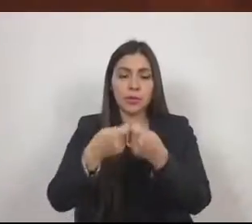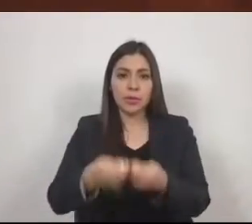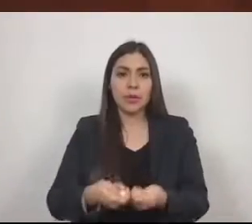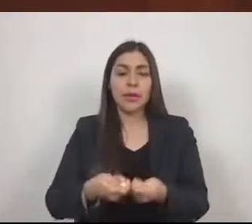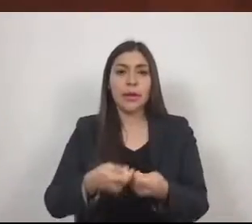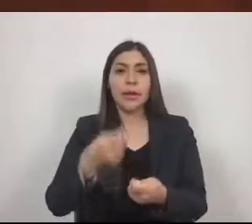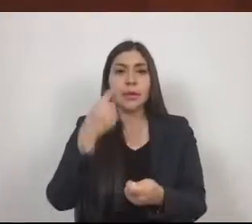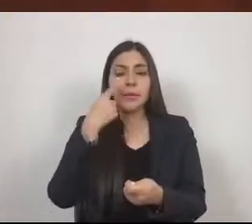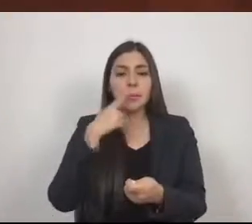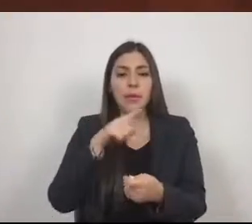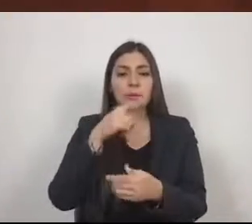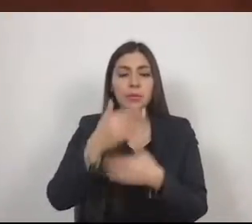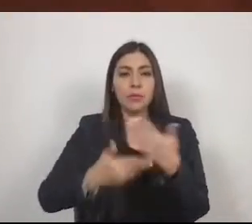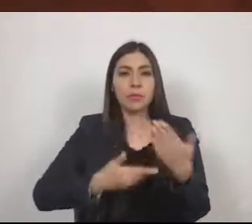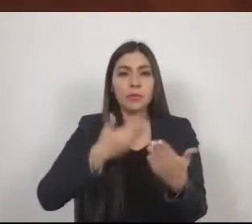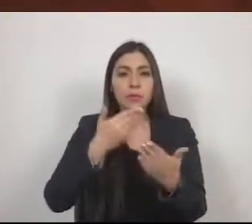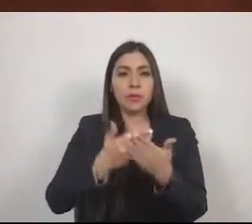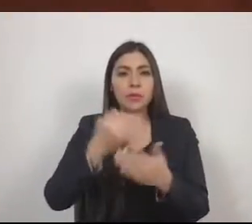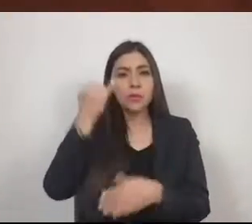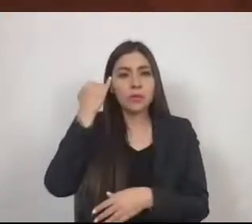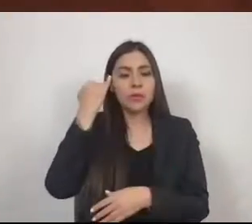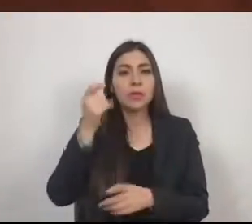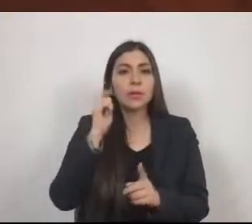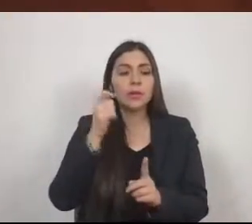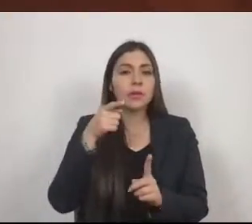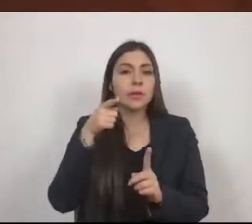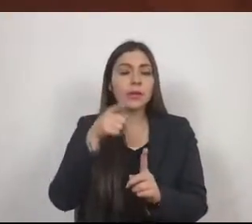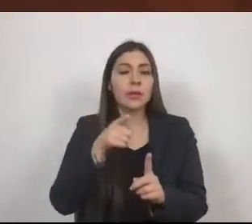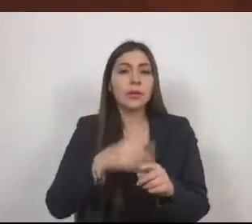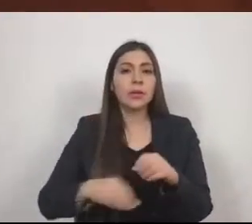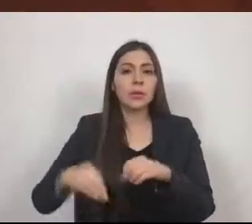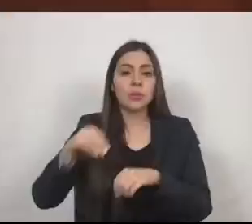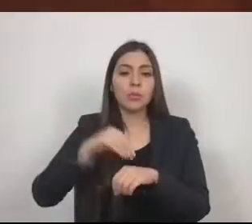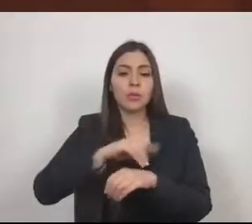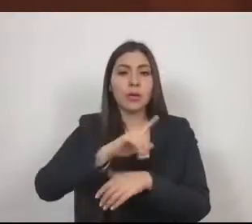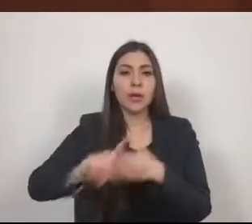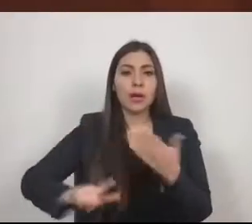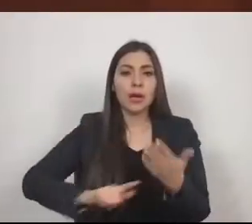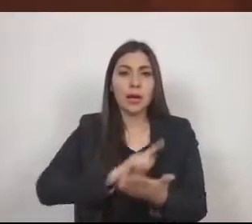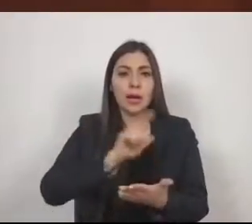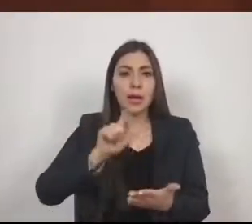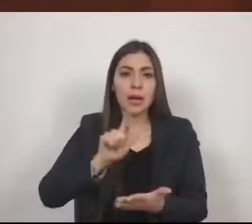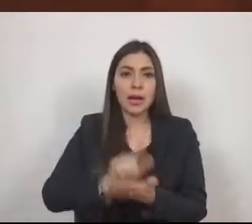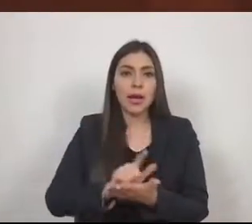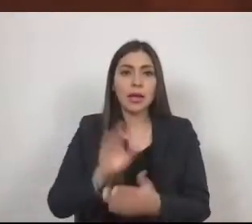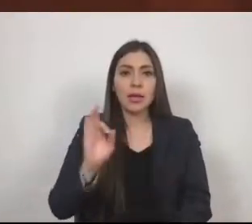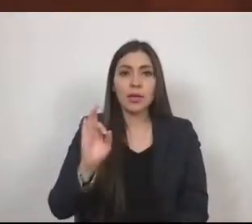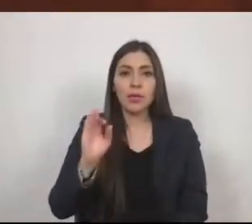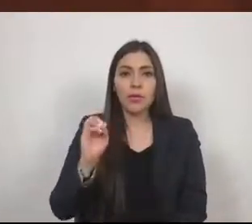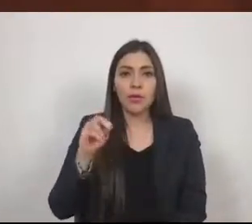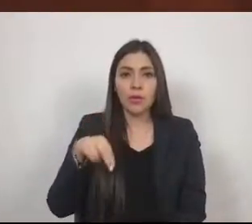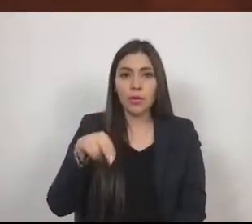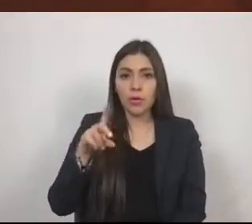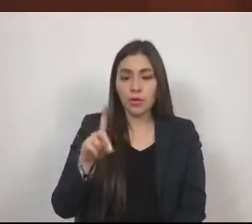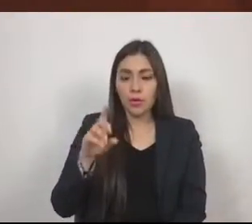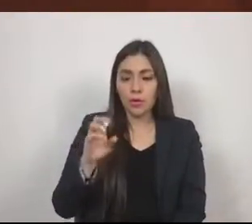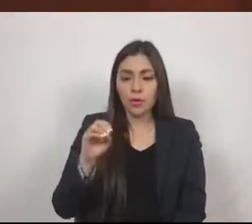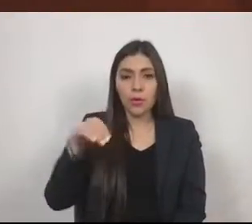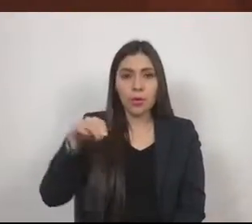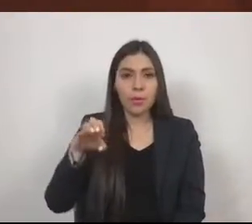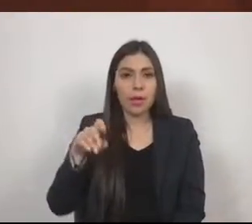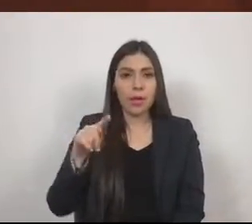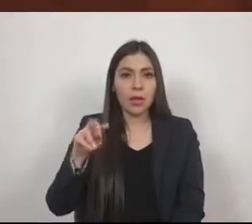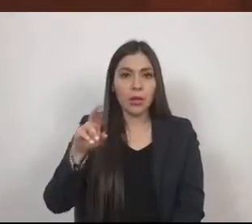decreto por el que se propone la creación de la Ley de Fondo Metropolitano al tenor de lo siguiente.